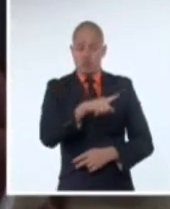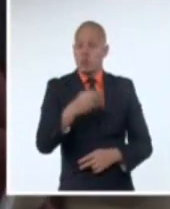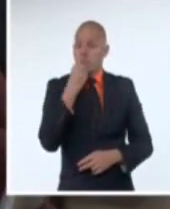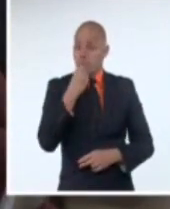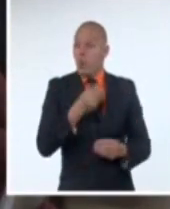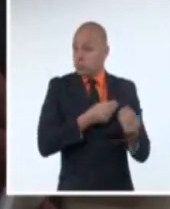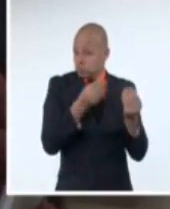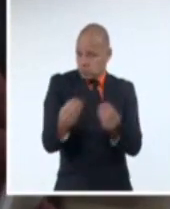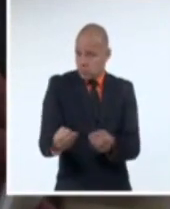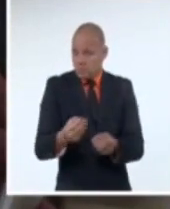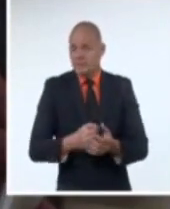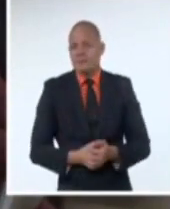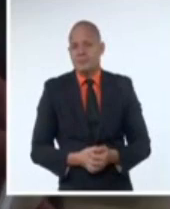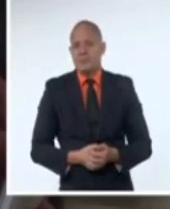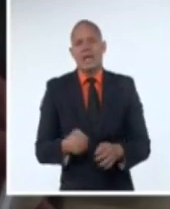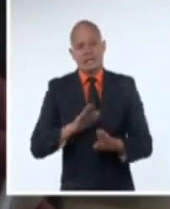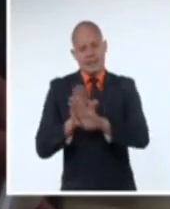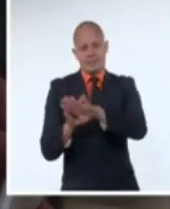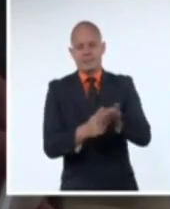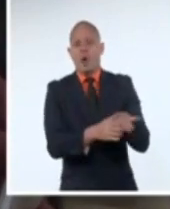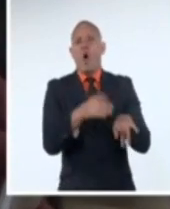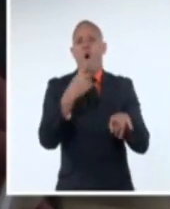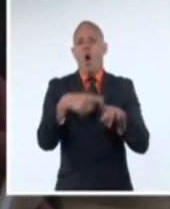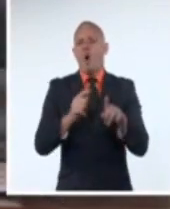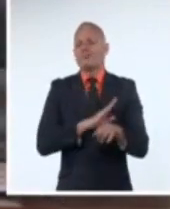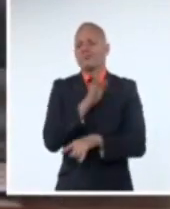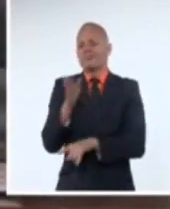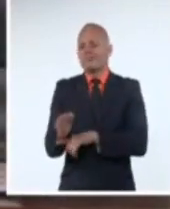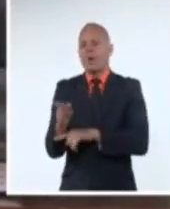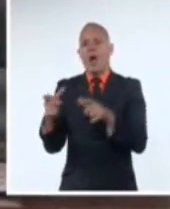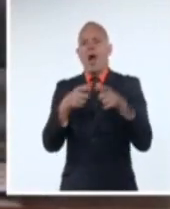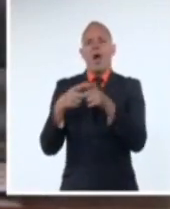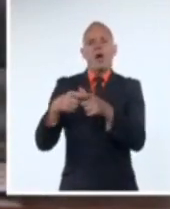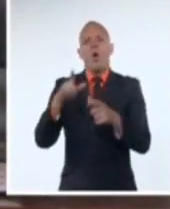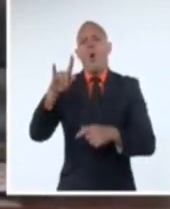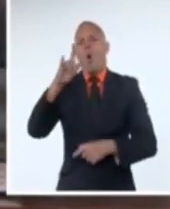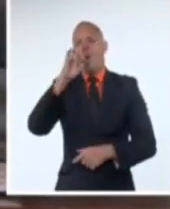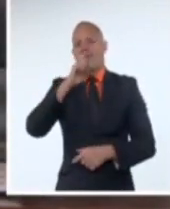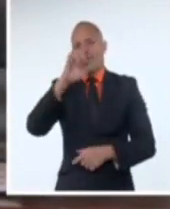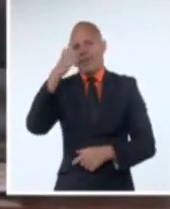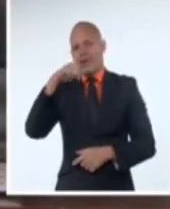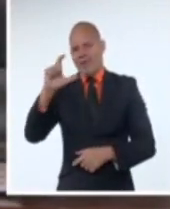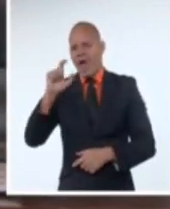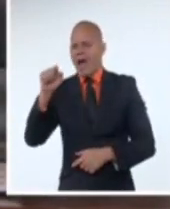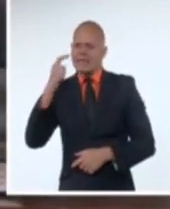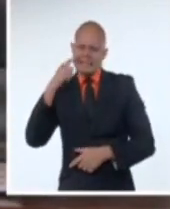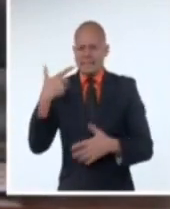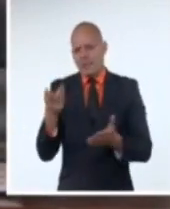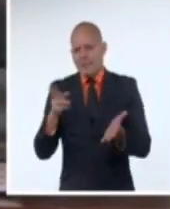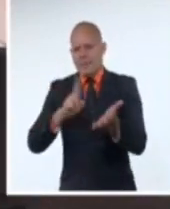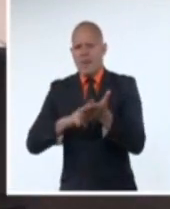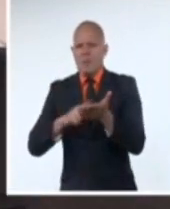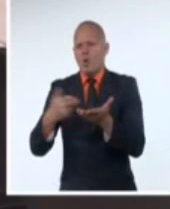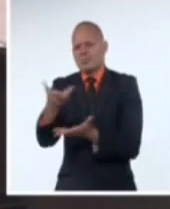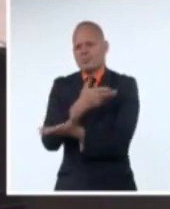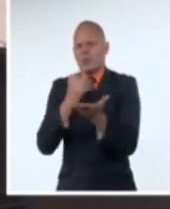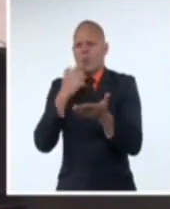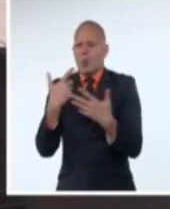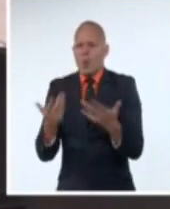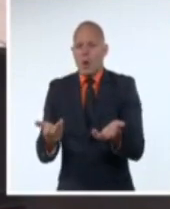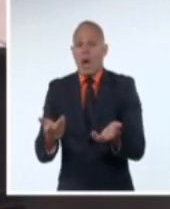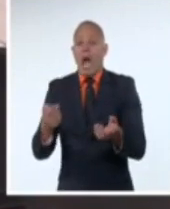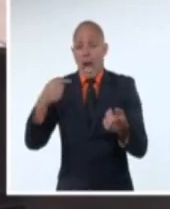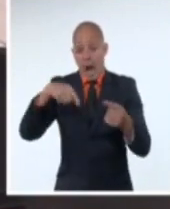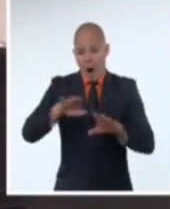Asimismo intercambió con miembros de la filial de la Unión de Escritores y Artistas de Cuba sobre las actividades desarrolladas en el contexto del